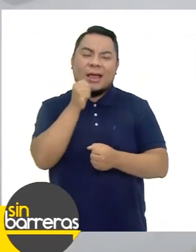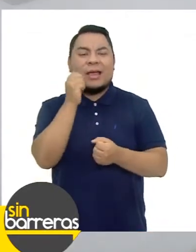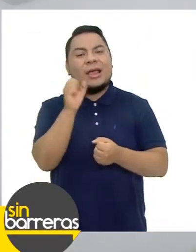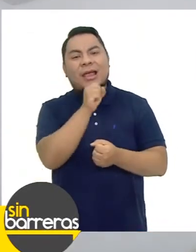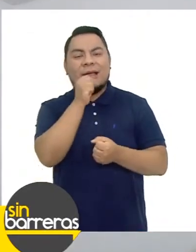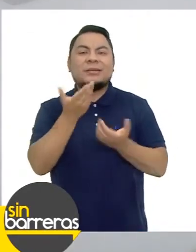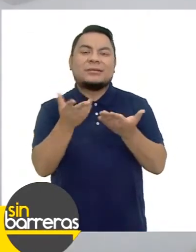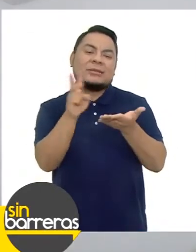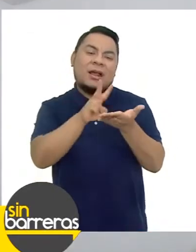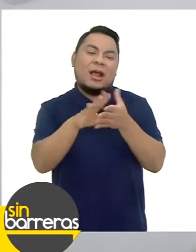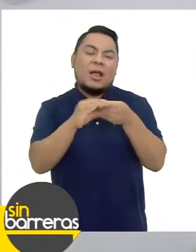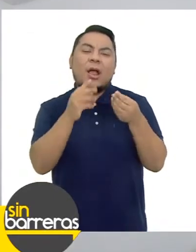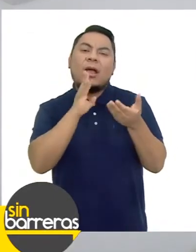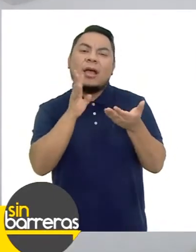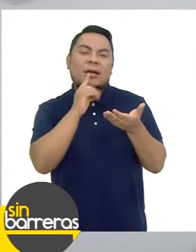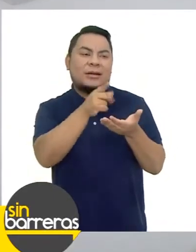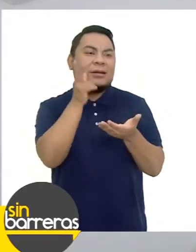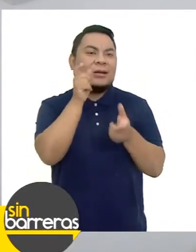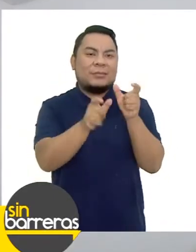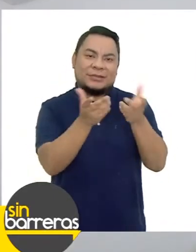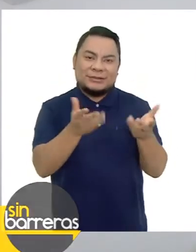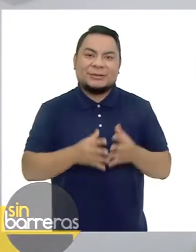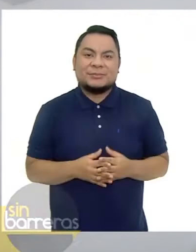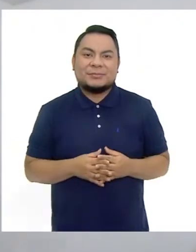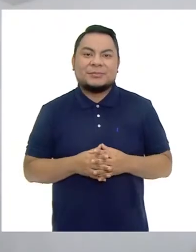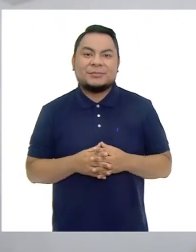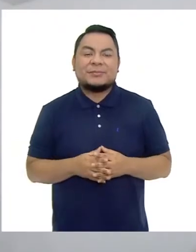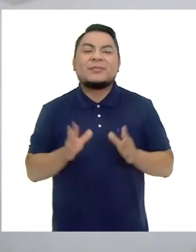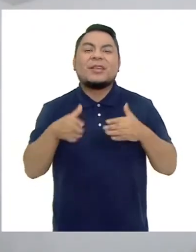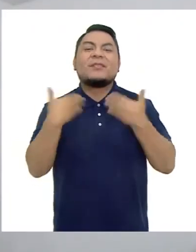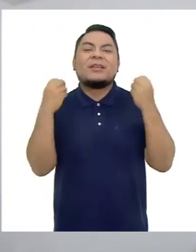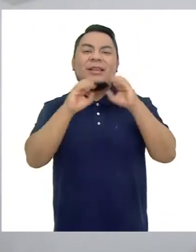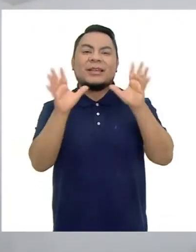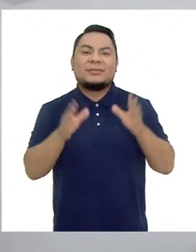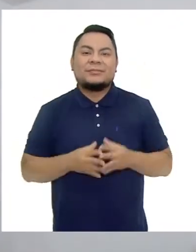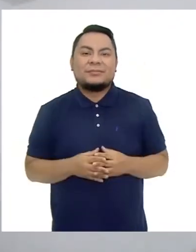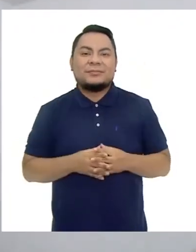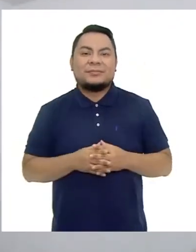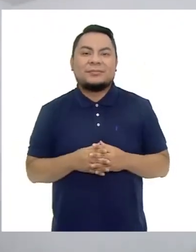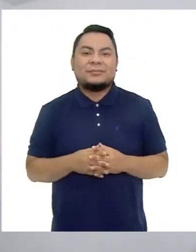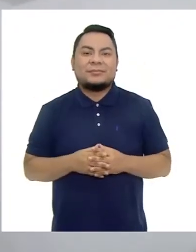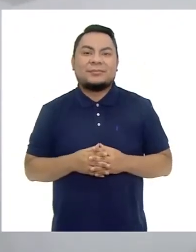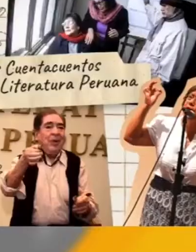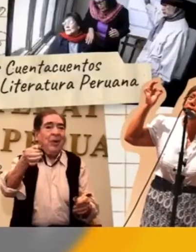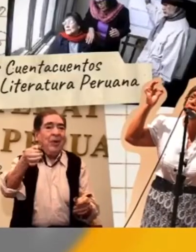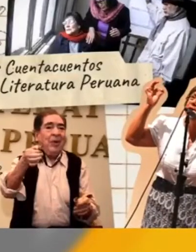Canciones Y narraciones A la ciudadanía Feliz día